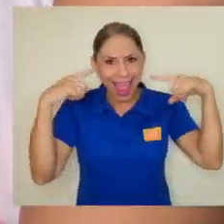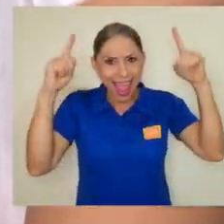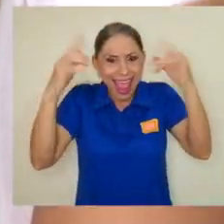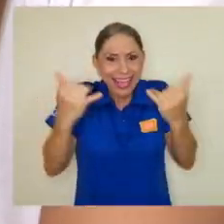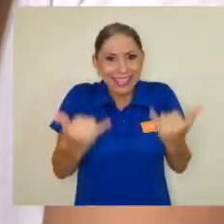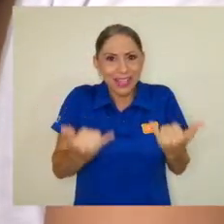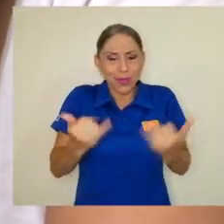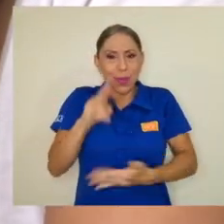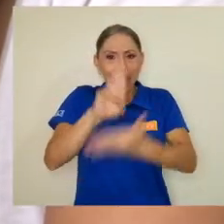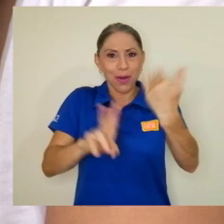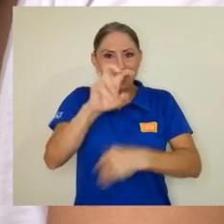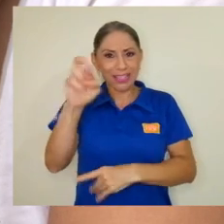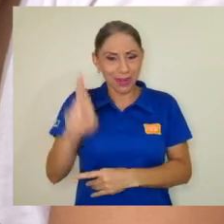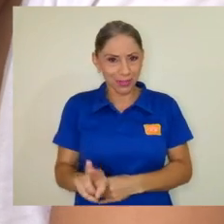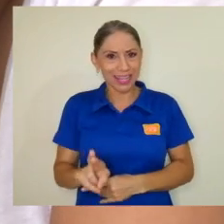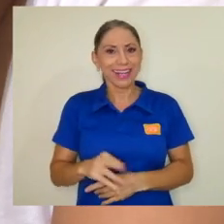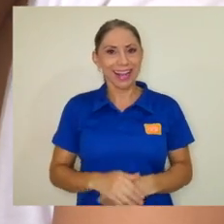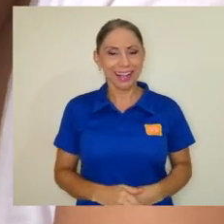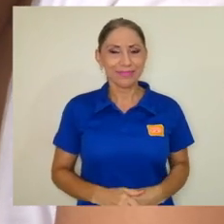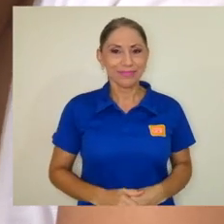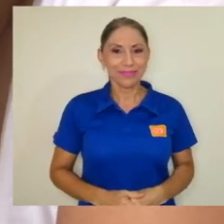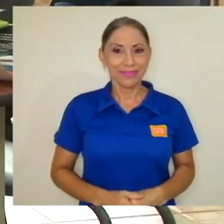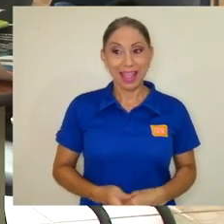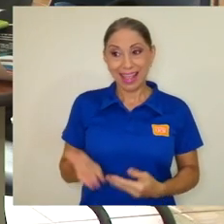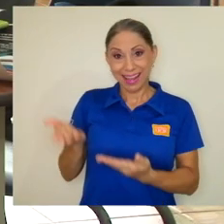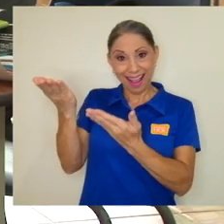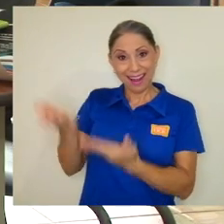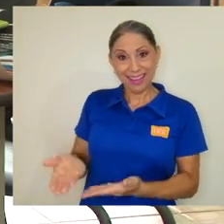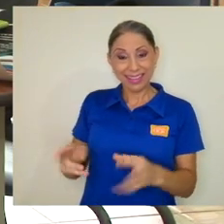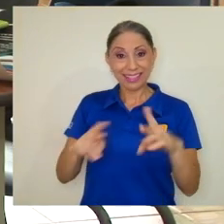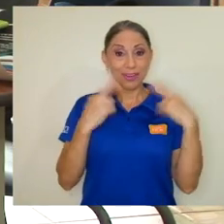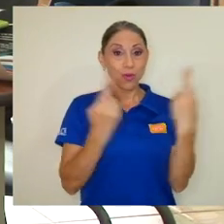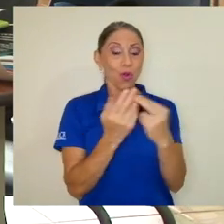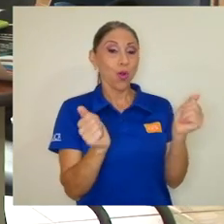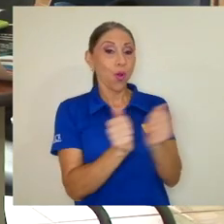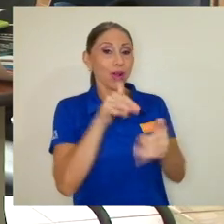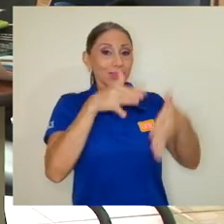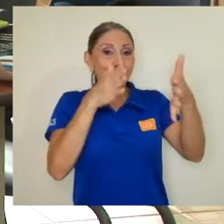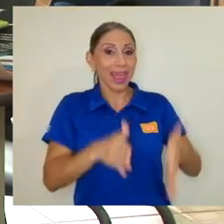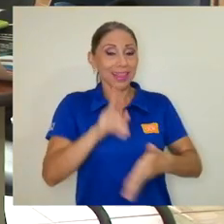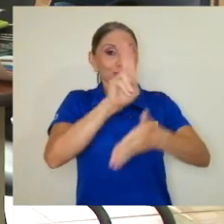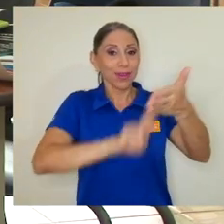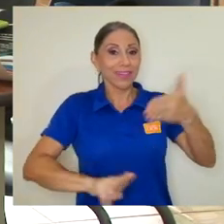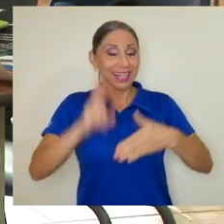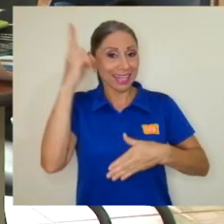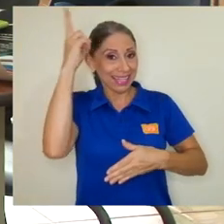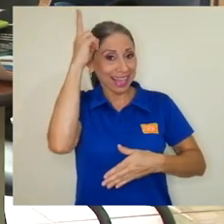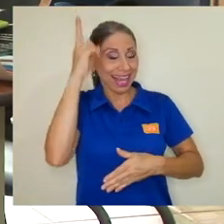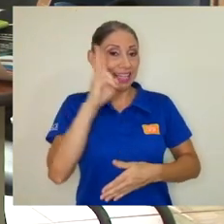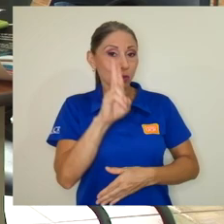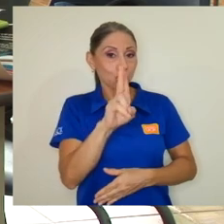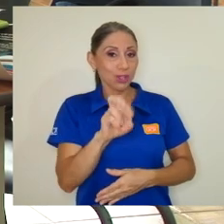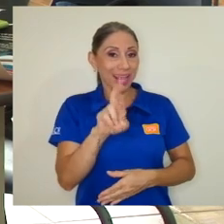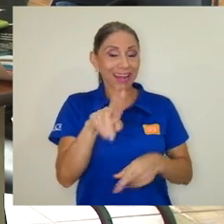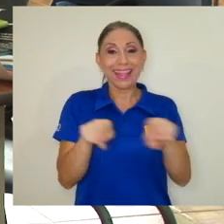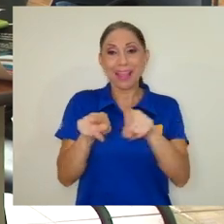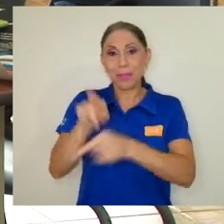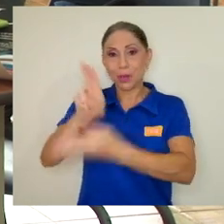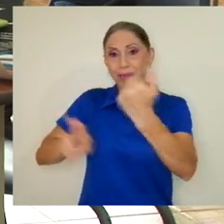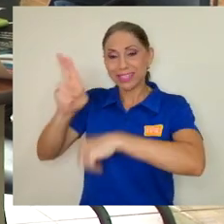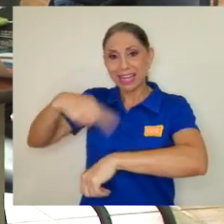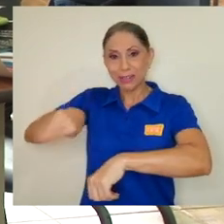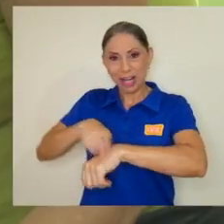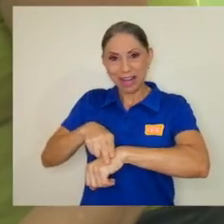teniendo en este momento en Universidad de Costa Rica. Calí se reunió con estudiantes universitarios indígenas de la UCR y la